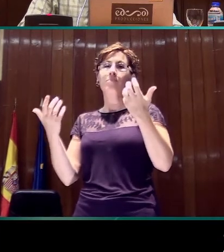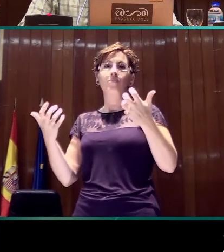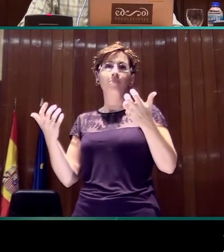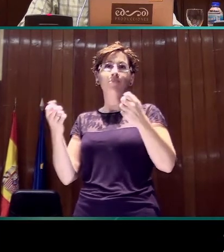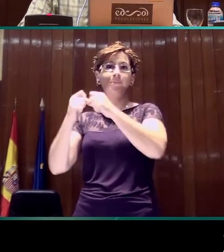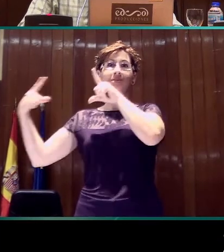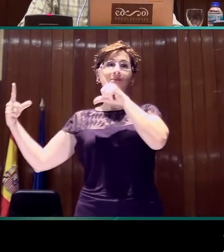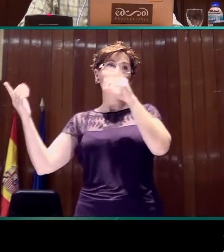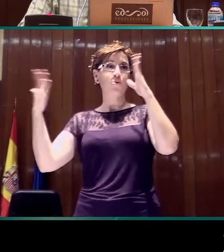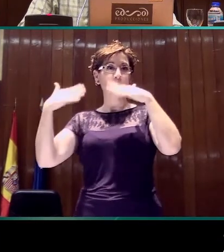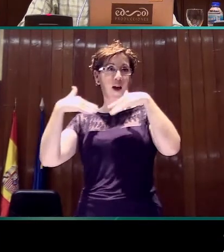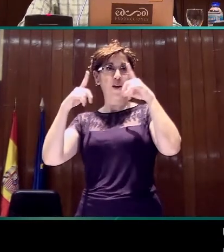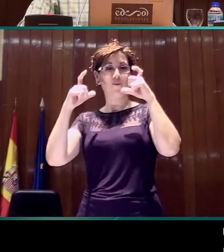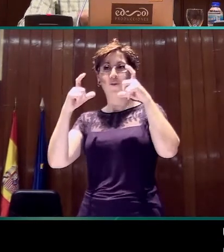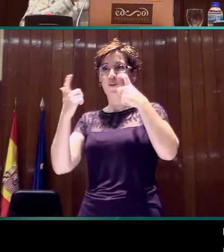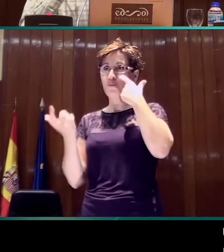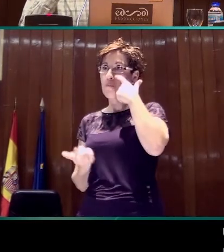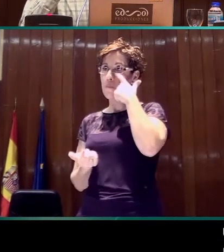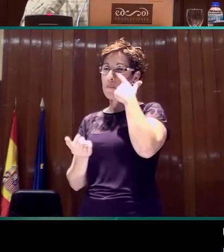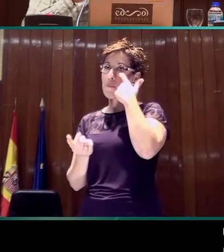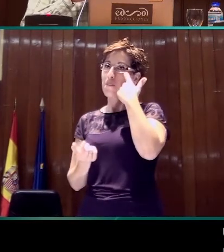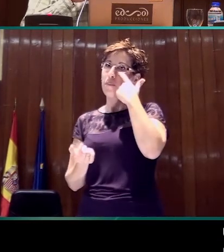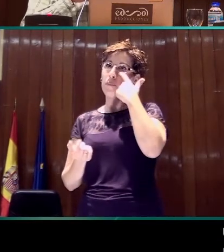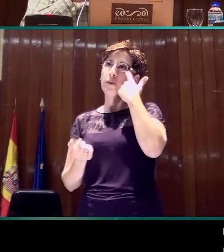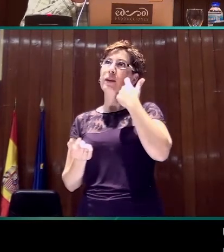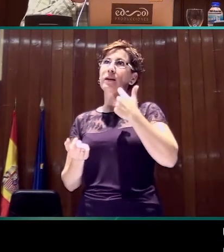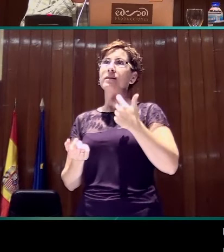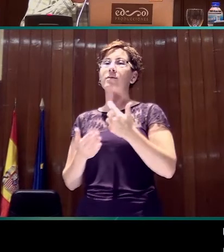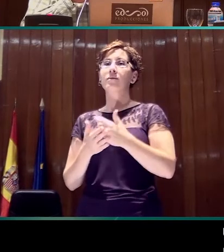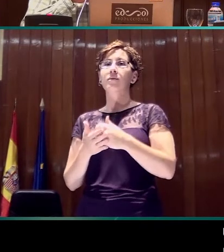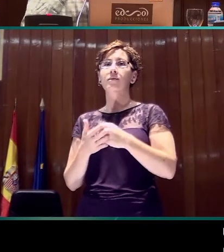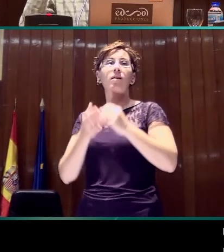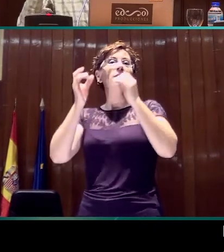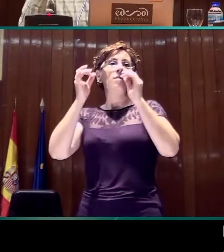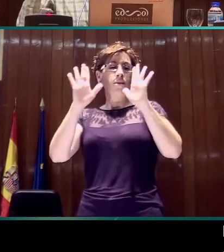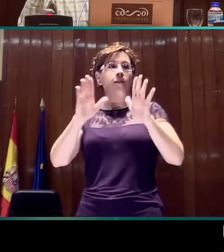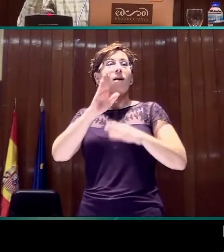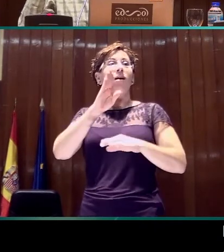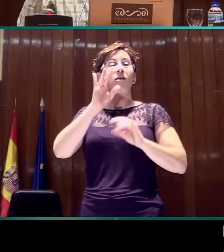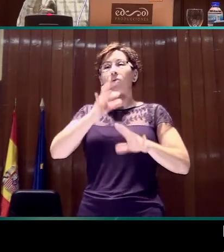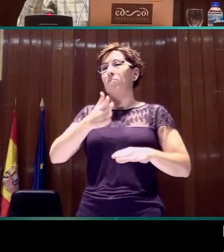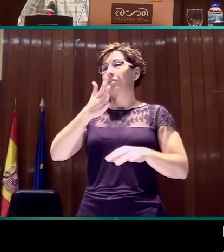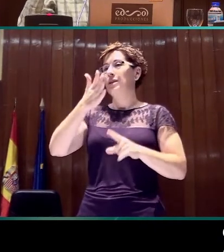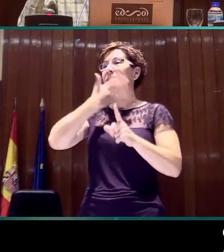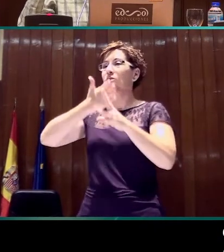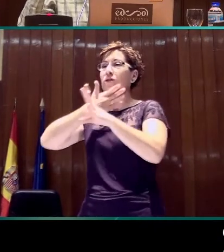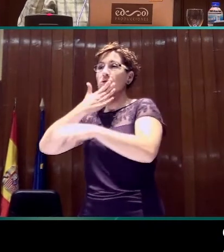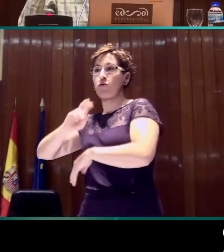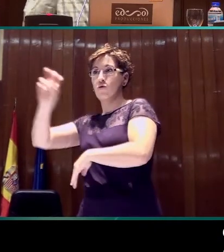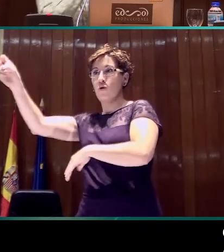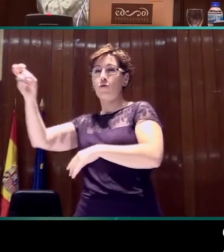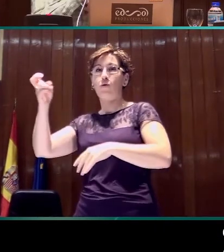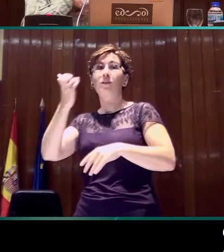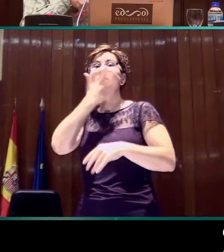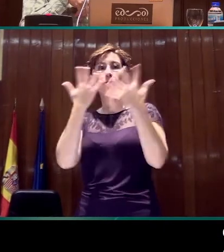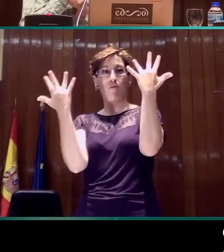es que no aparecen las fotos. Bueno, pues simplemente con la boyalista, como ocurre con otros signos, en este caso como ocurre con los bimanuales,